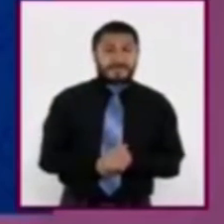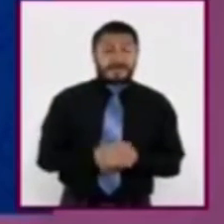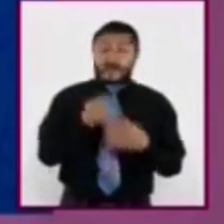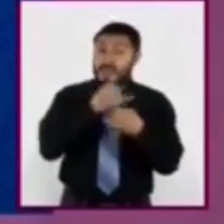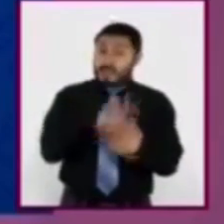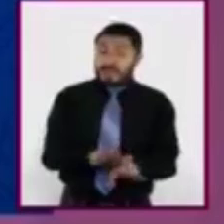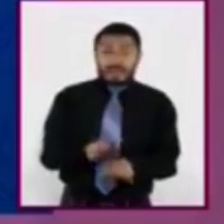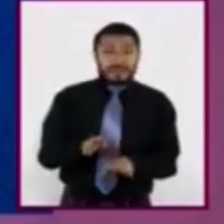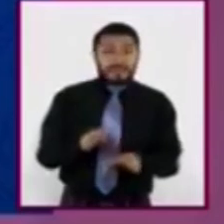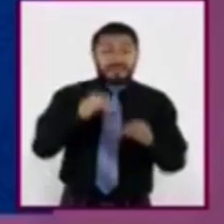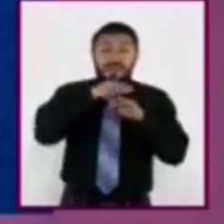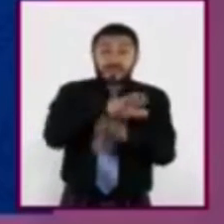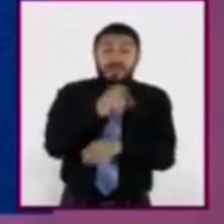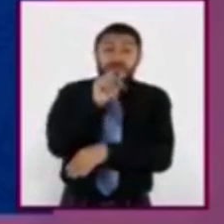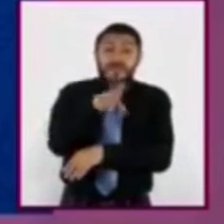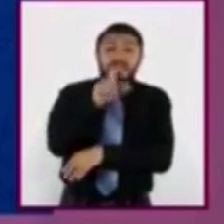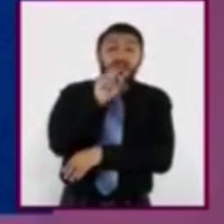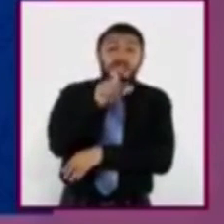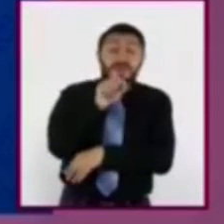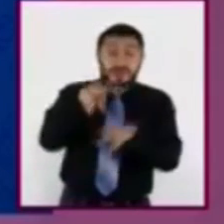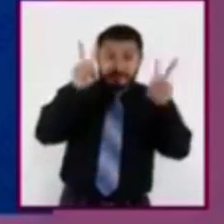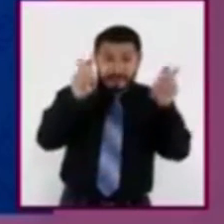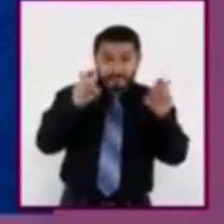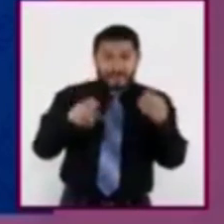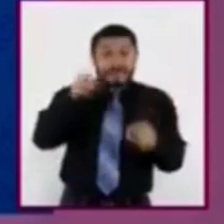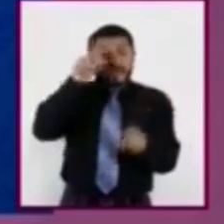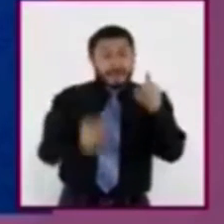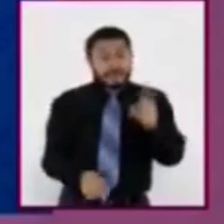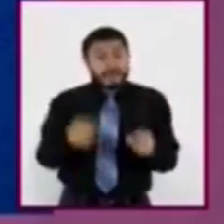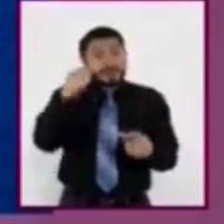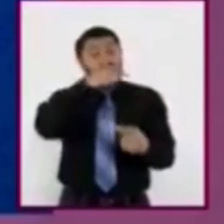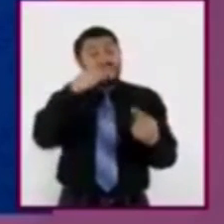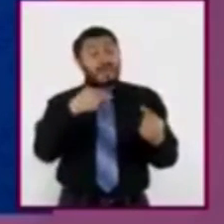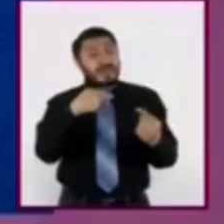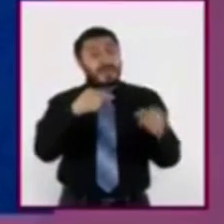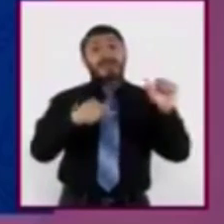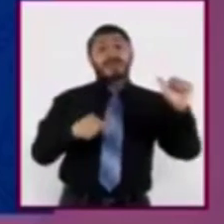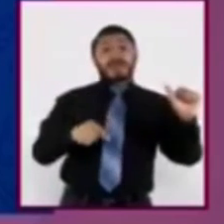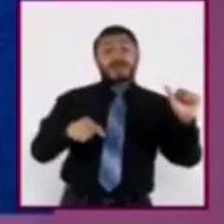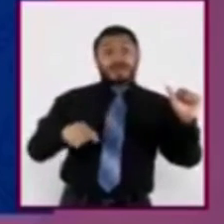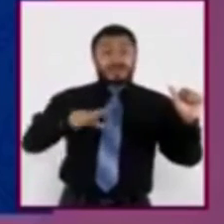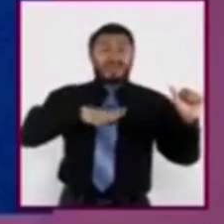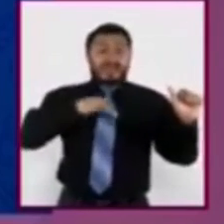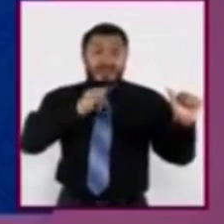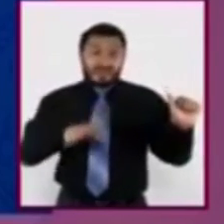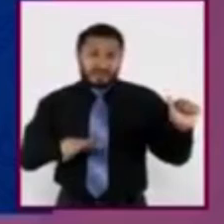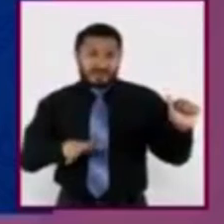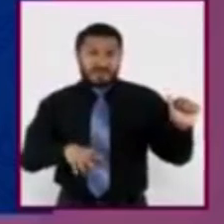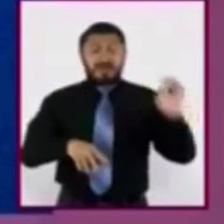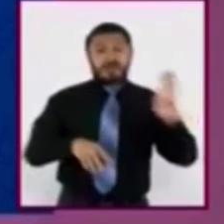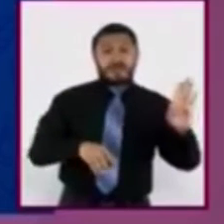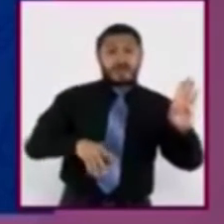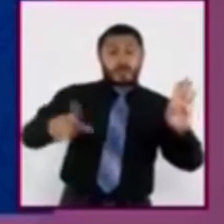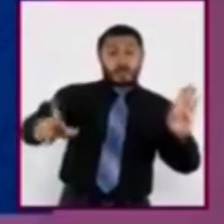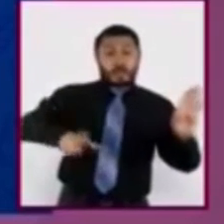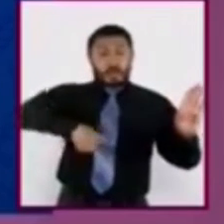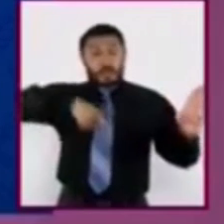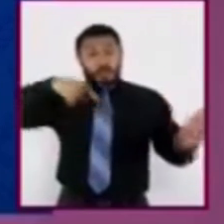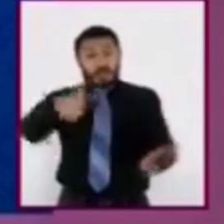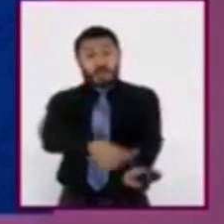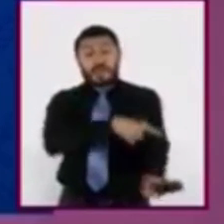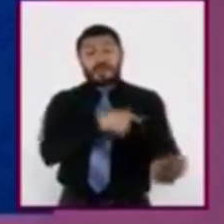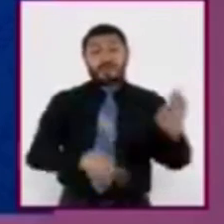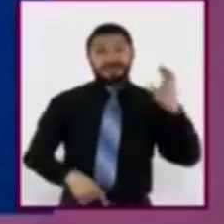un mismo tema varía de acuerdo con... A. Su disponibilidad. B. Su extensión. C.